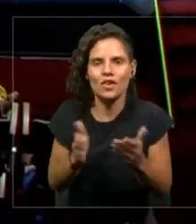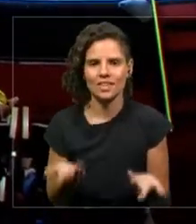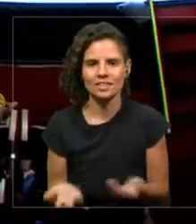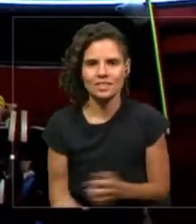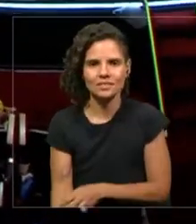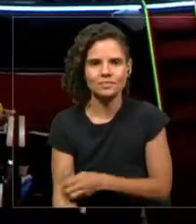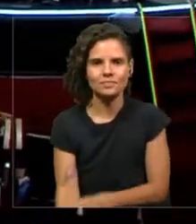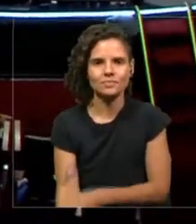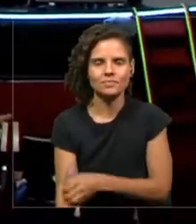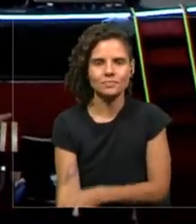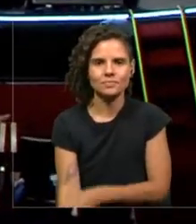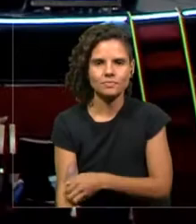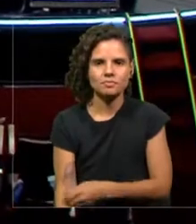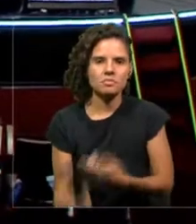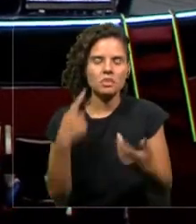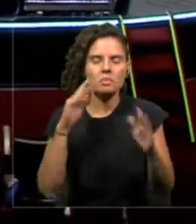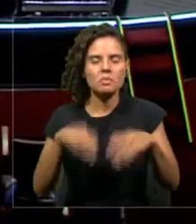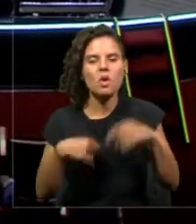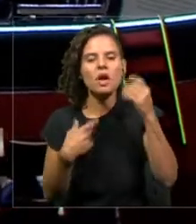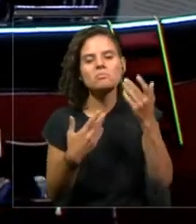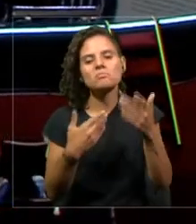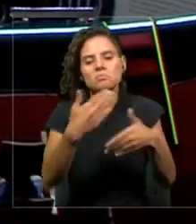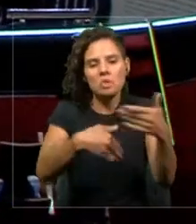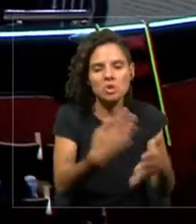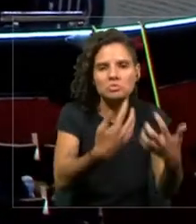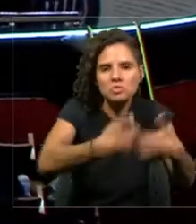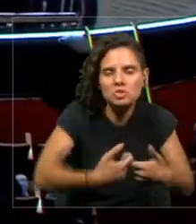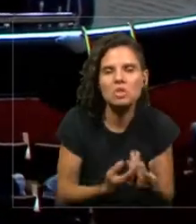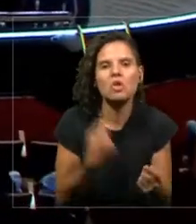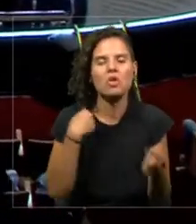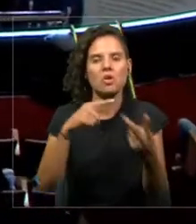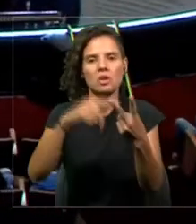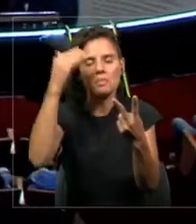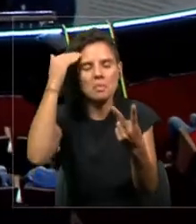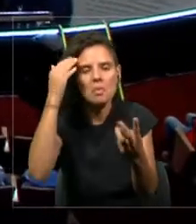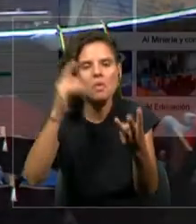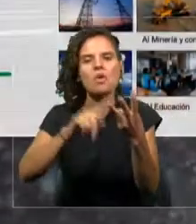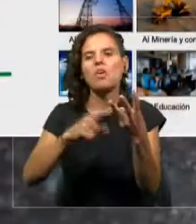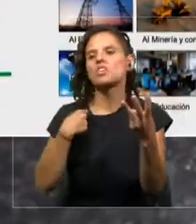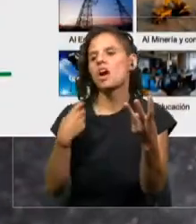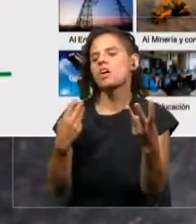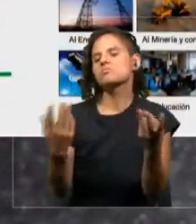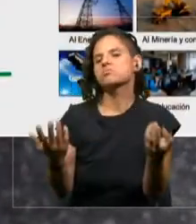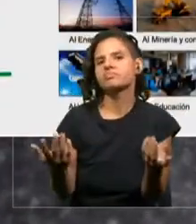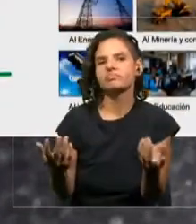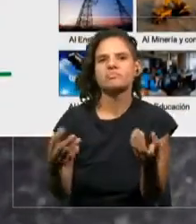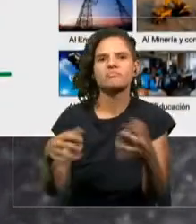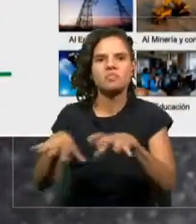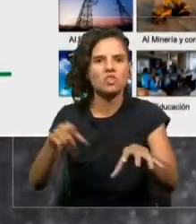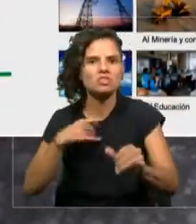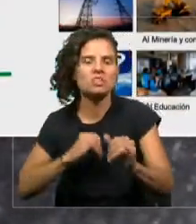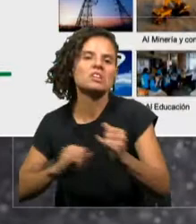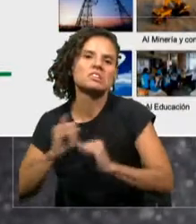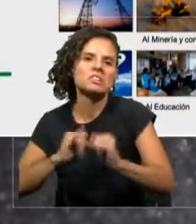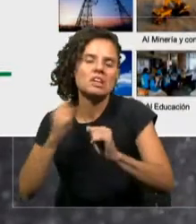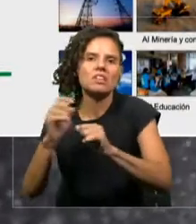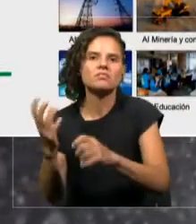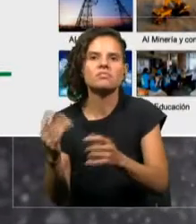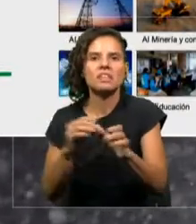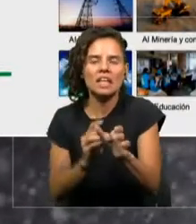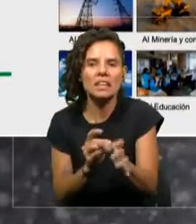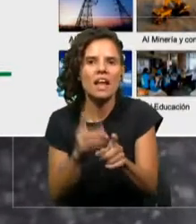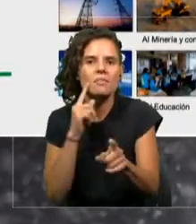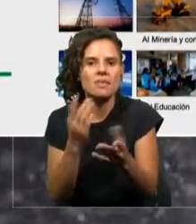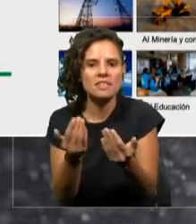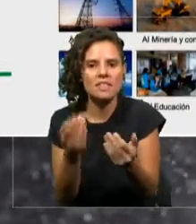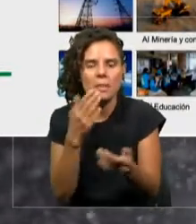procesadores, un conjunto de memorias, un conjunto de software, un conjunto de ingenieros que van a habilitar una mejora a una velocidad mucho más rápida de la